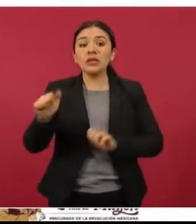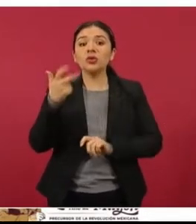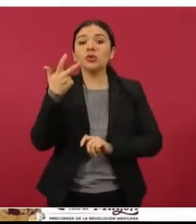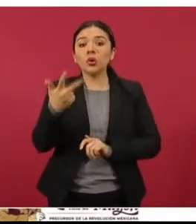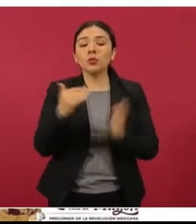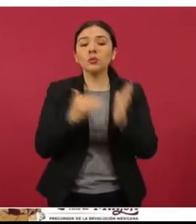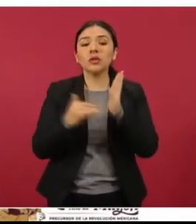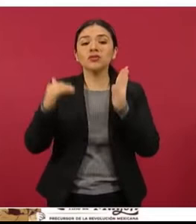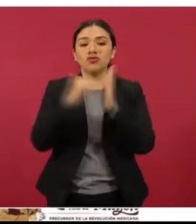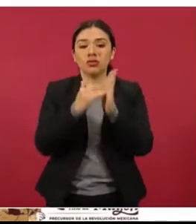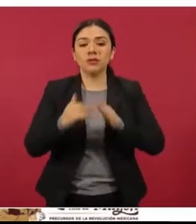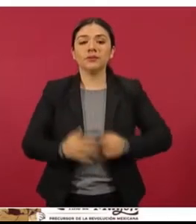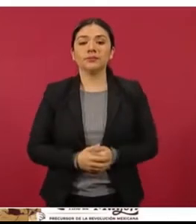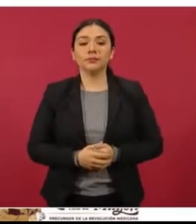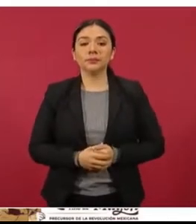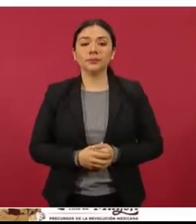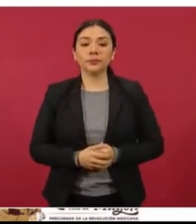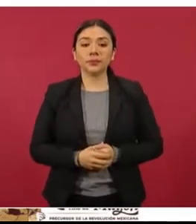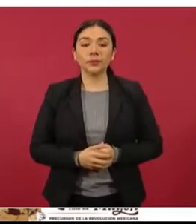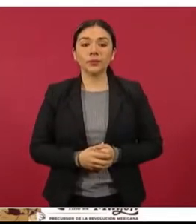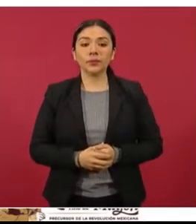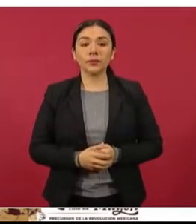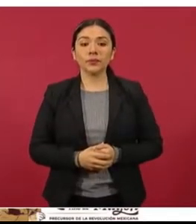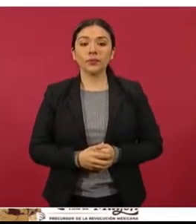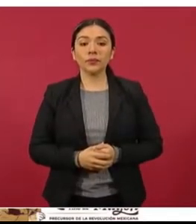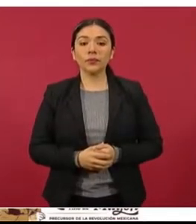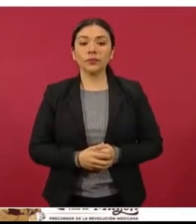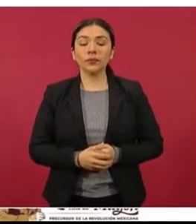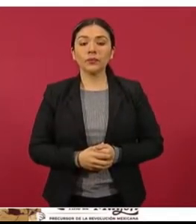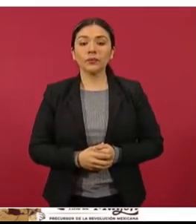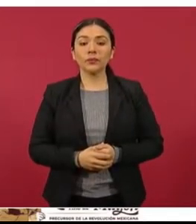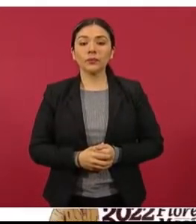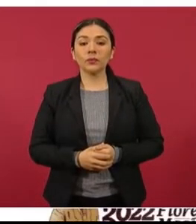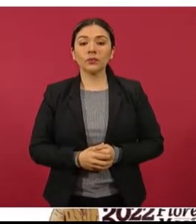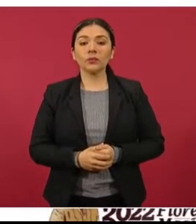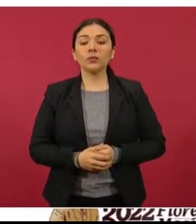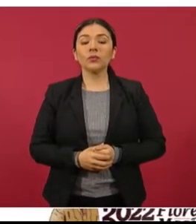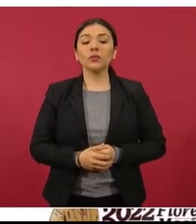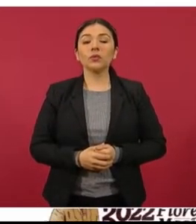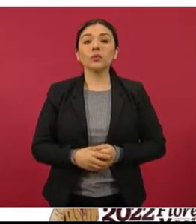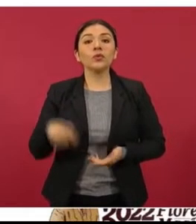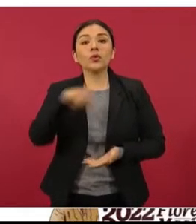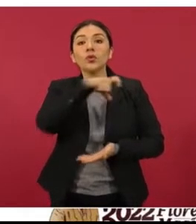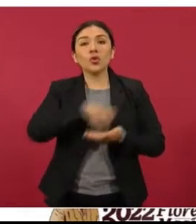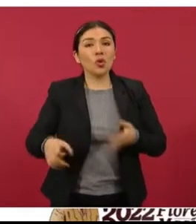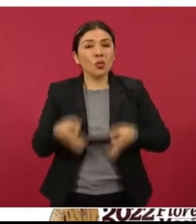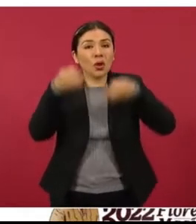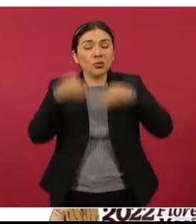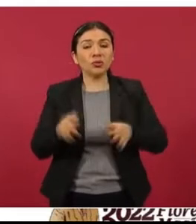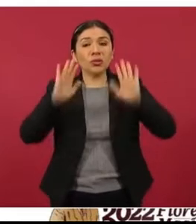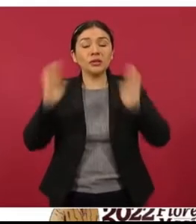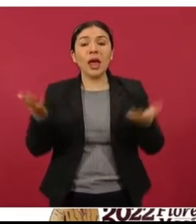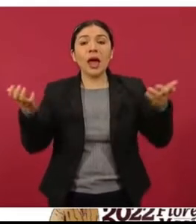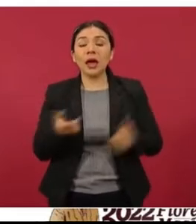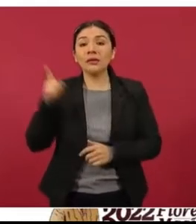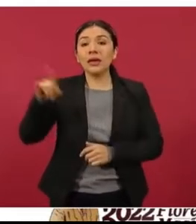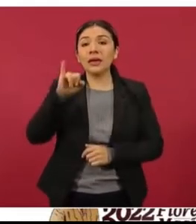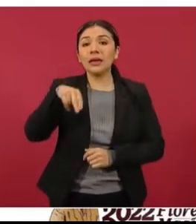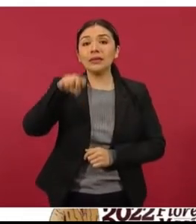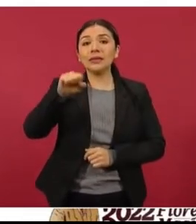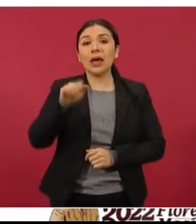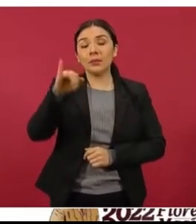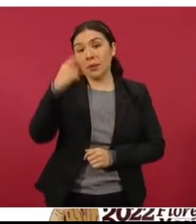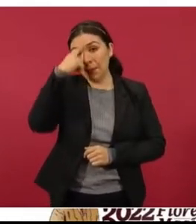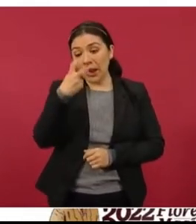En la siguiente lámina les muestro la compra consolidada realizada por el Insabi para